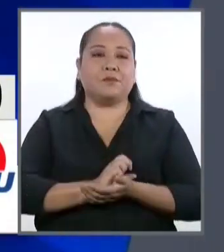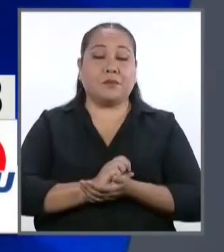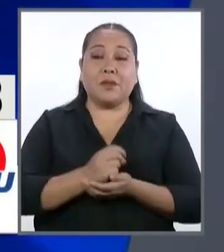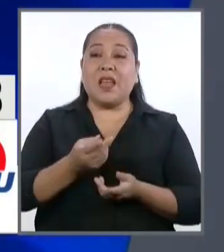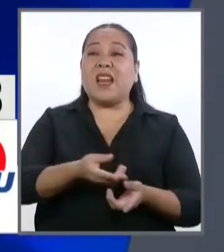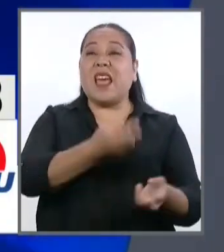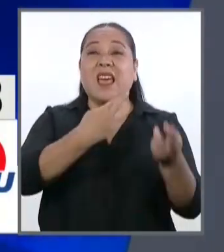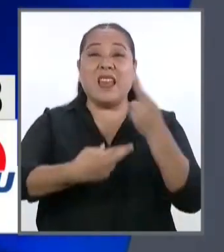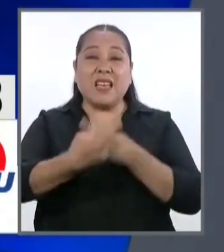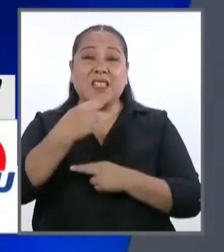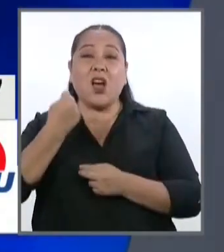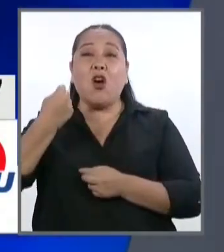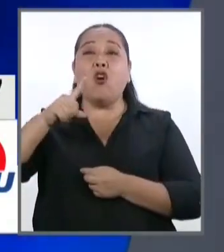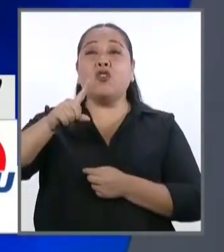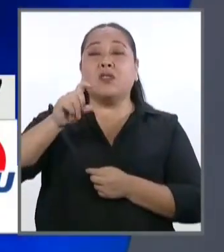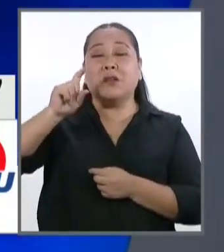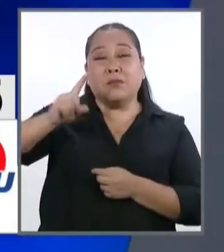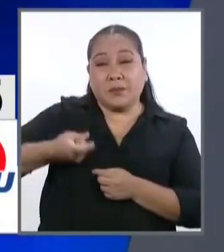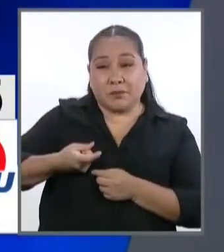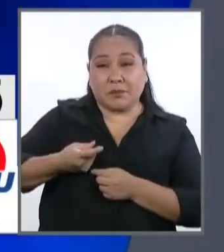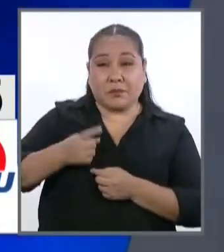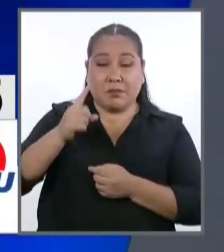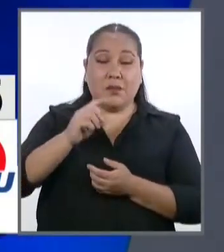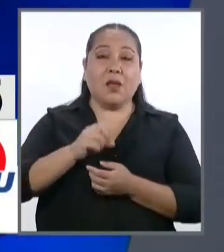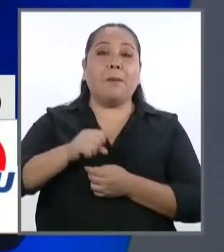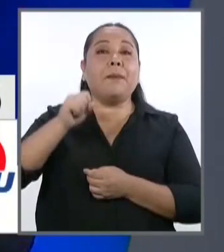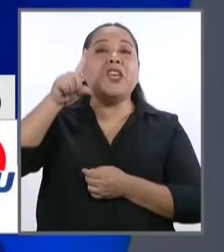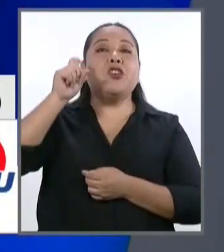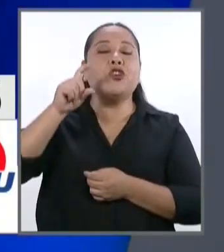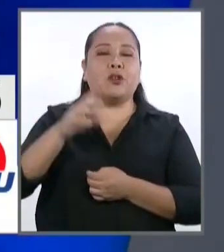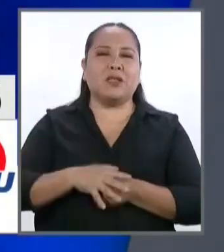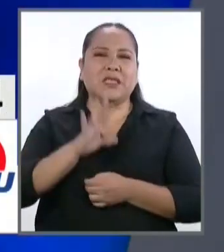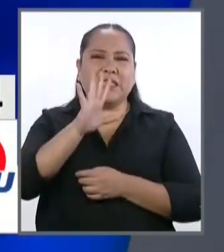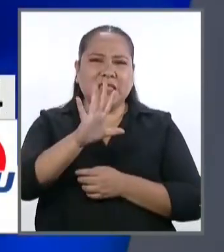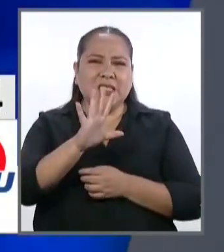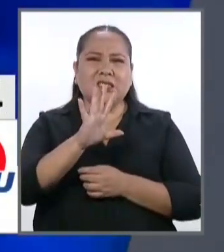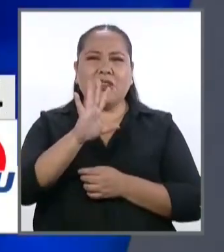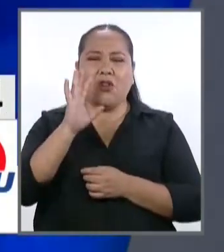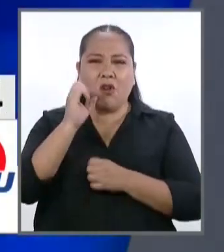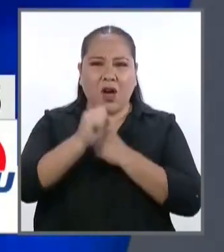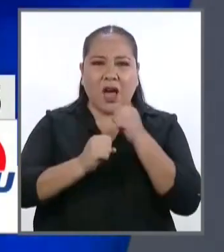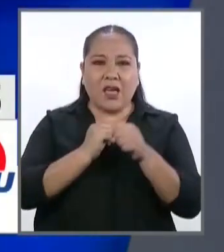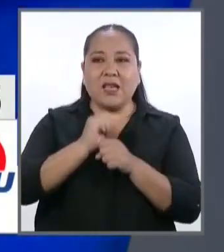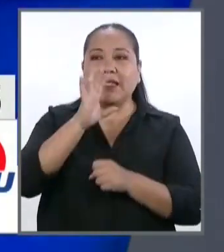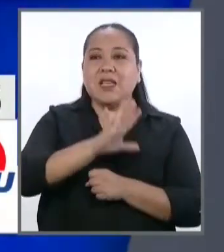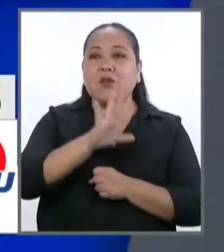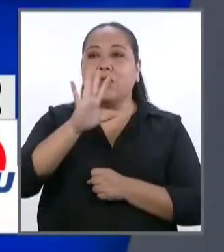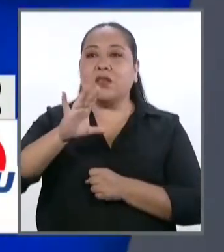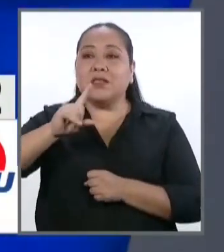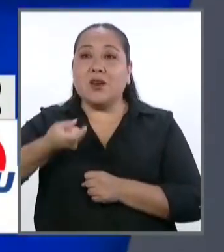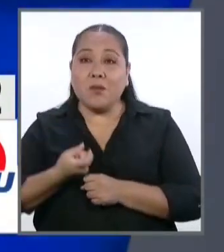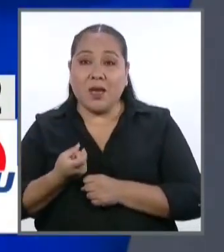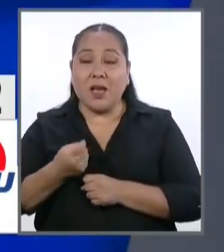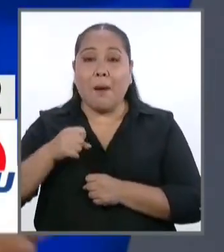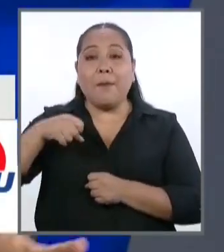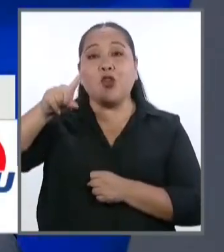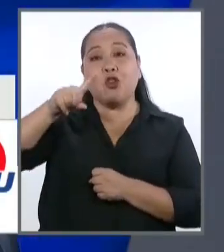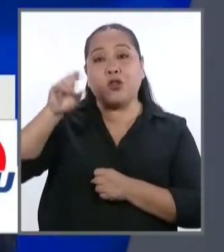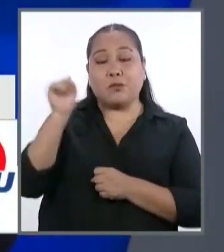mil millones de soles al año. Imagínense ustedes, en cinco años, tenemos 55 mil millones de soles